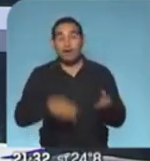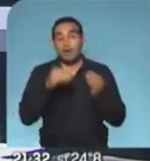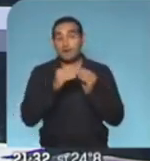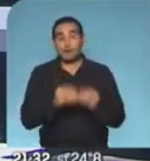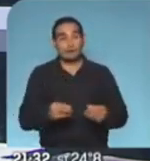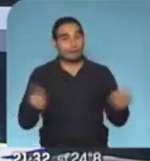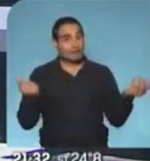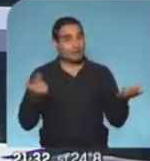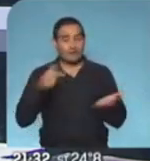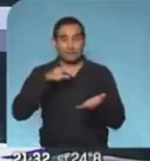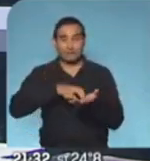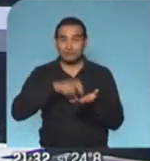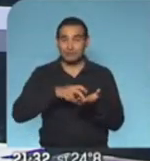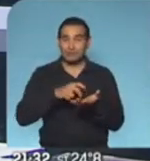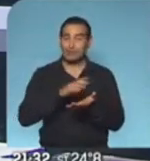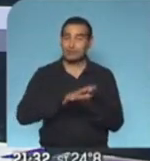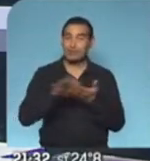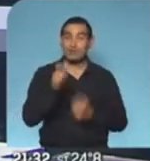punto final a esta nueva edición. Recuerden que los mantenemos...